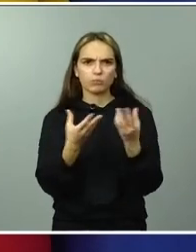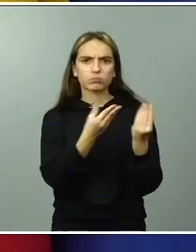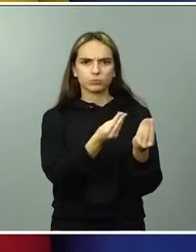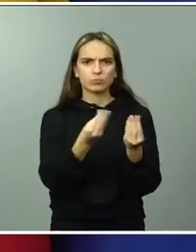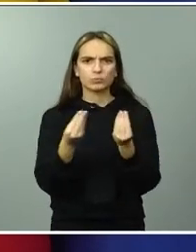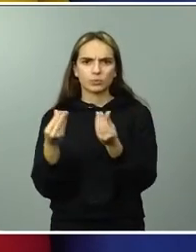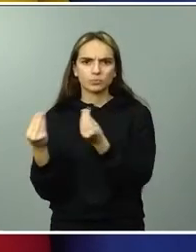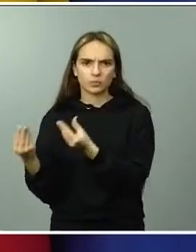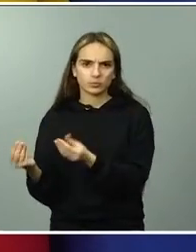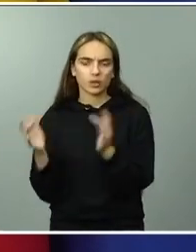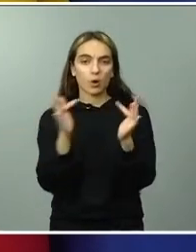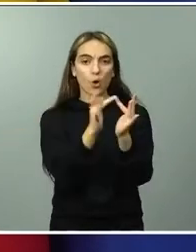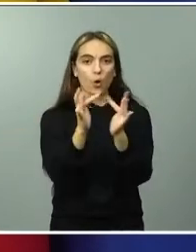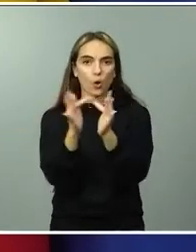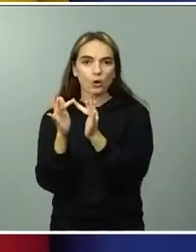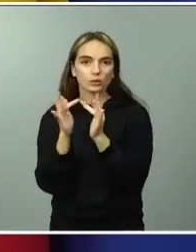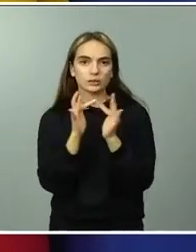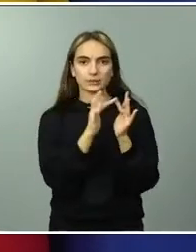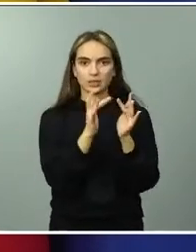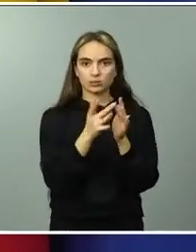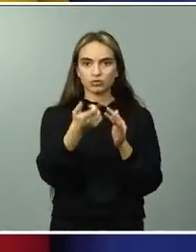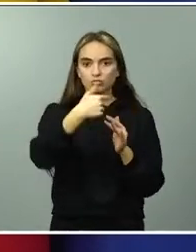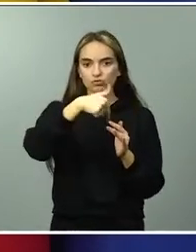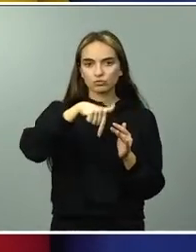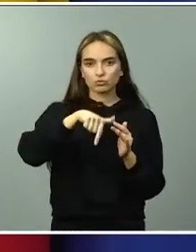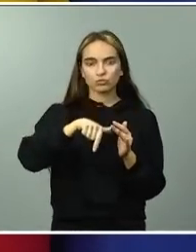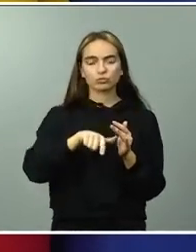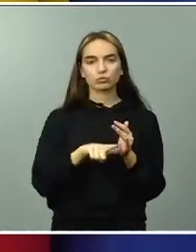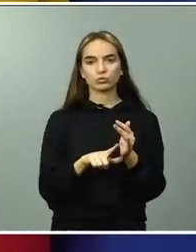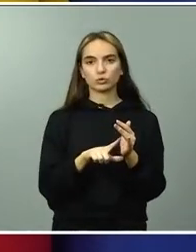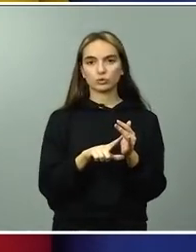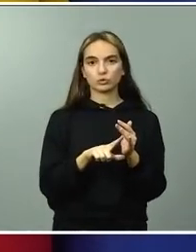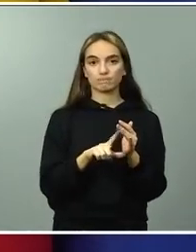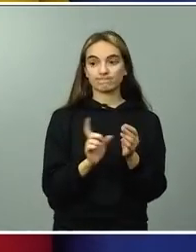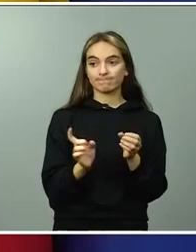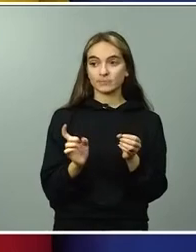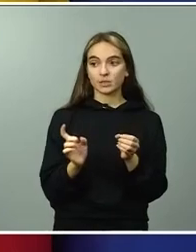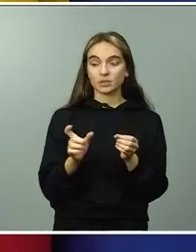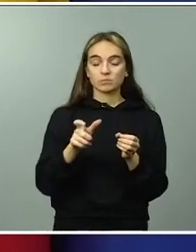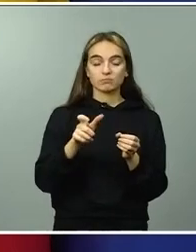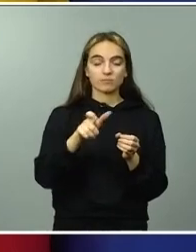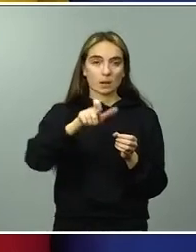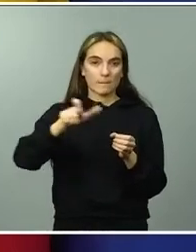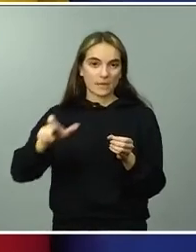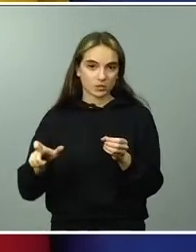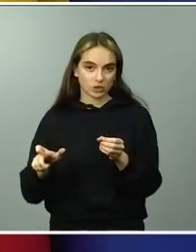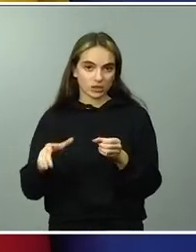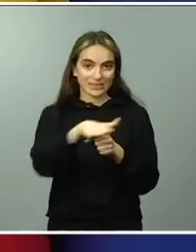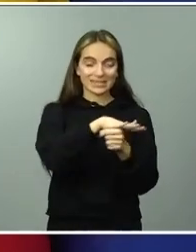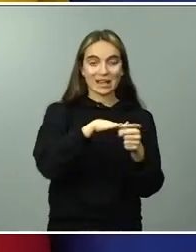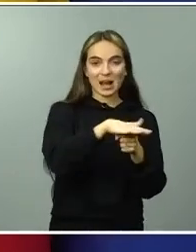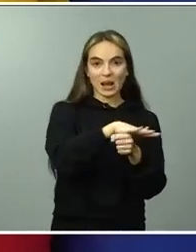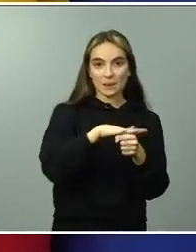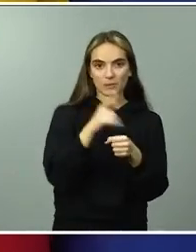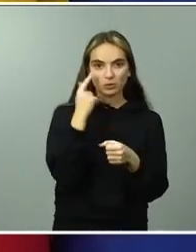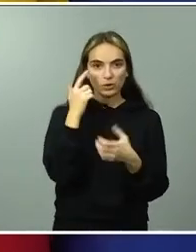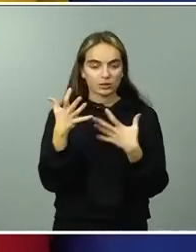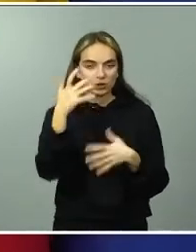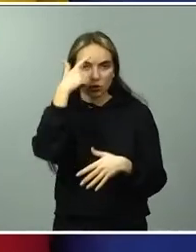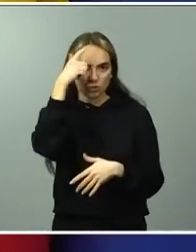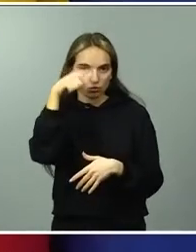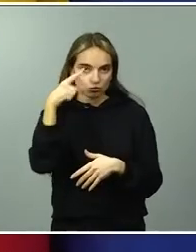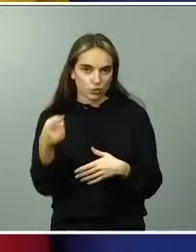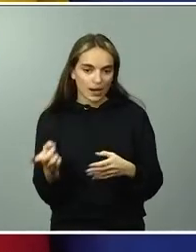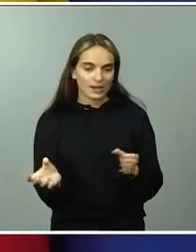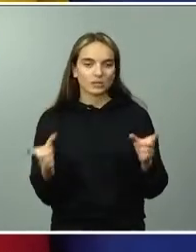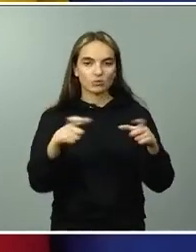celebrado y desarrollado con todos los integrantes del mundo artístico y cultural y les adelanto que desde luego